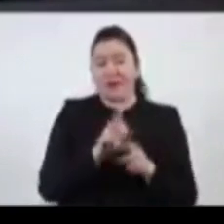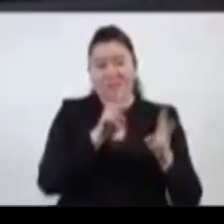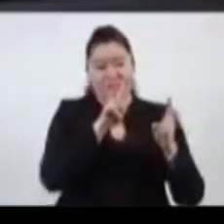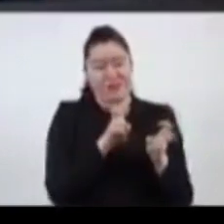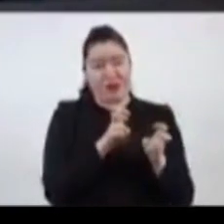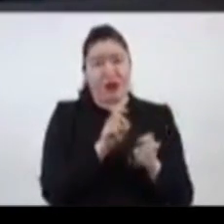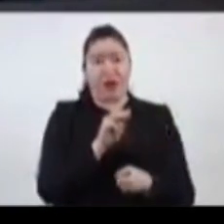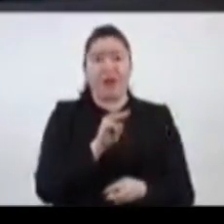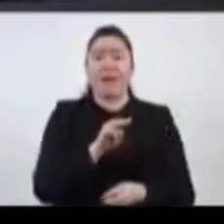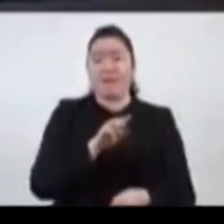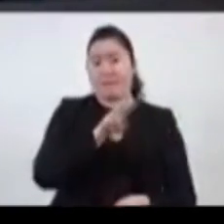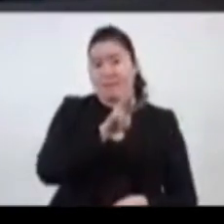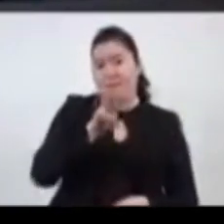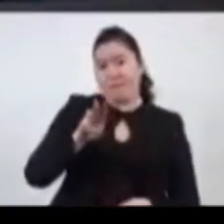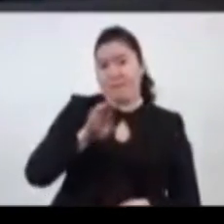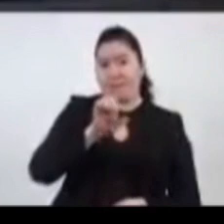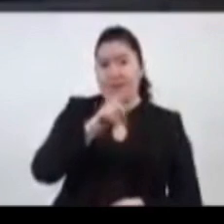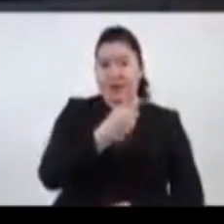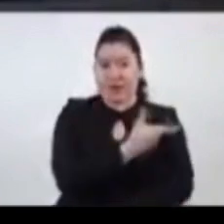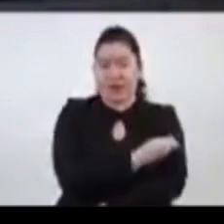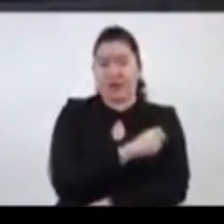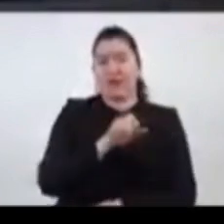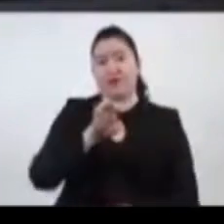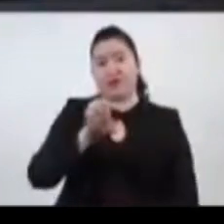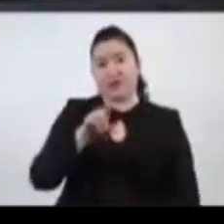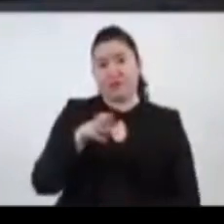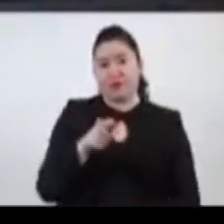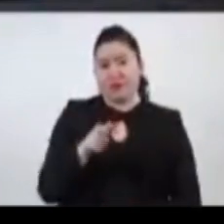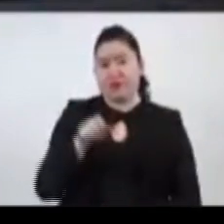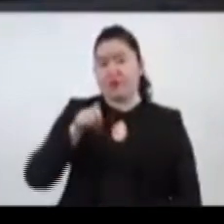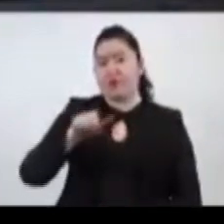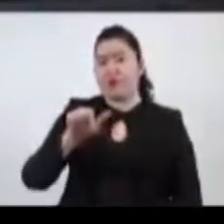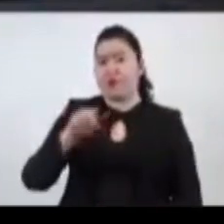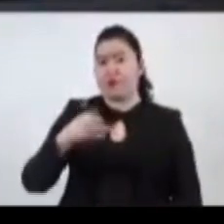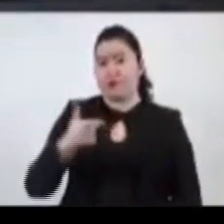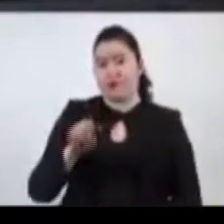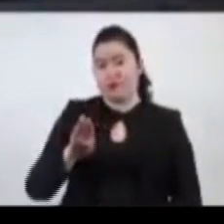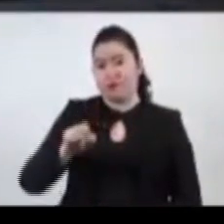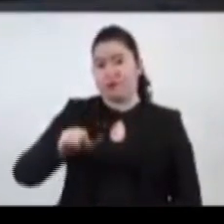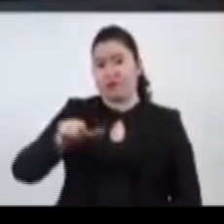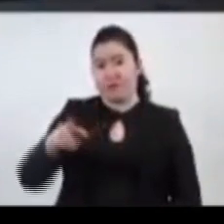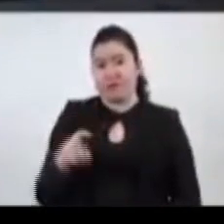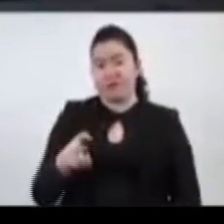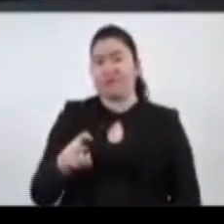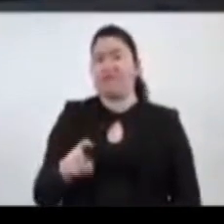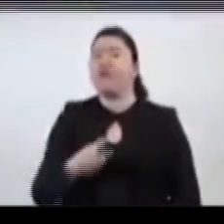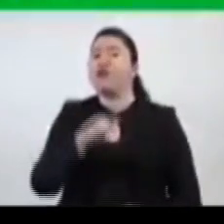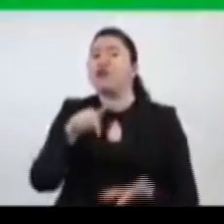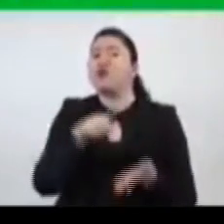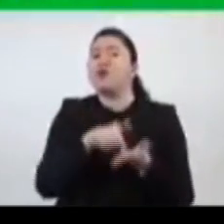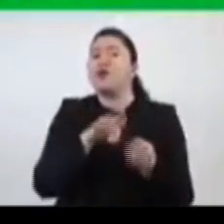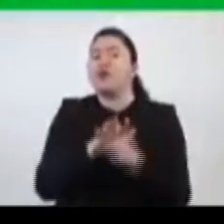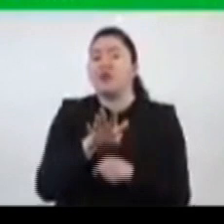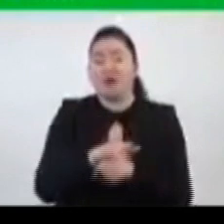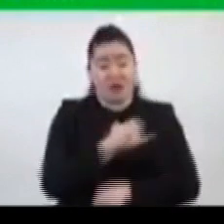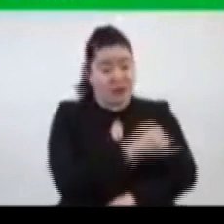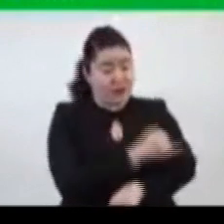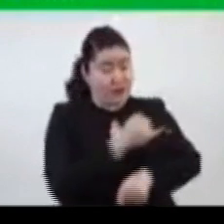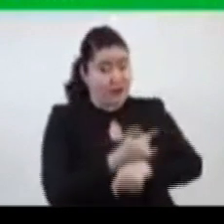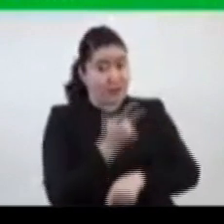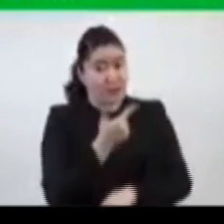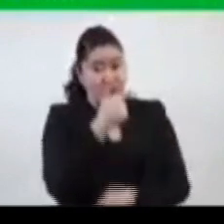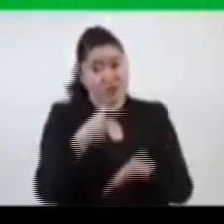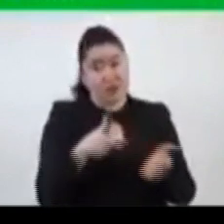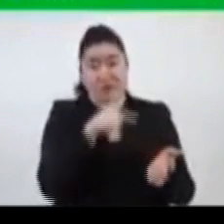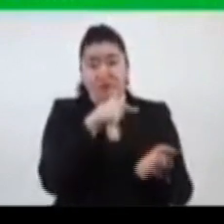de vacunación.cdmx.gov.mx. En este caso, las sedes son las siguientes. En Iztapalapa